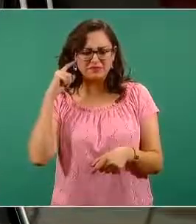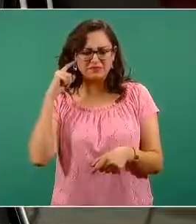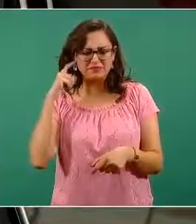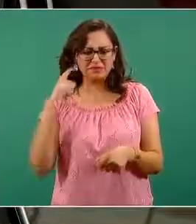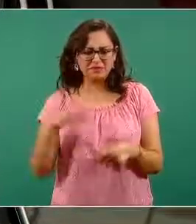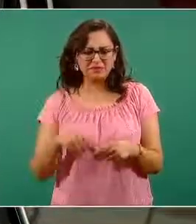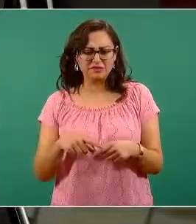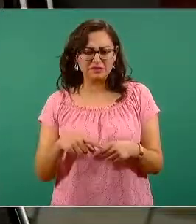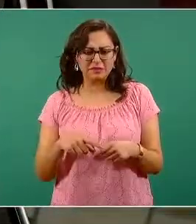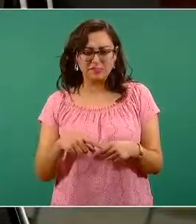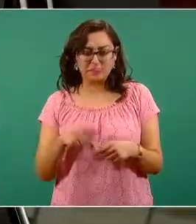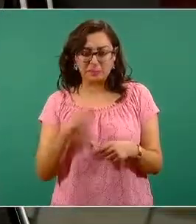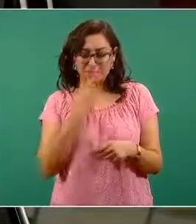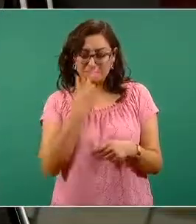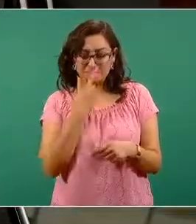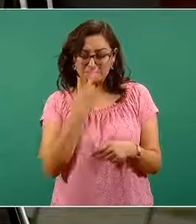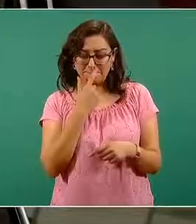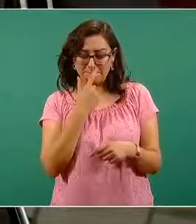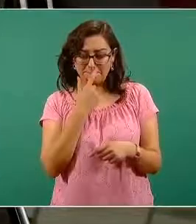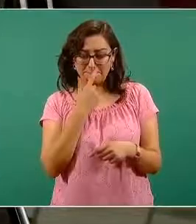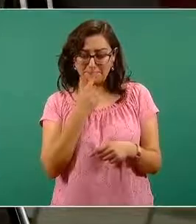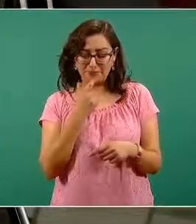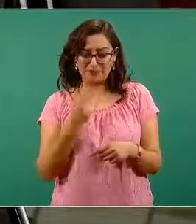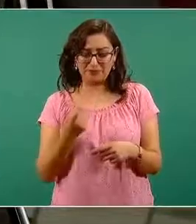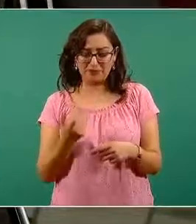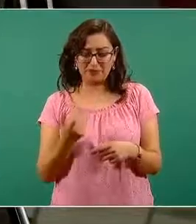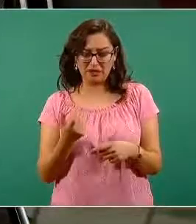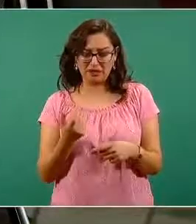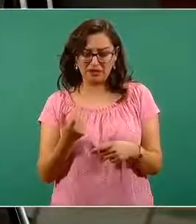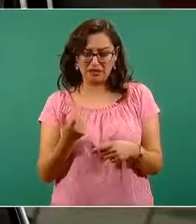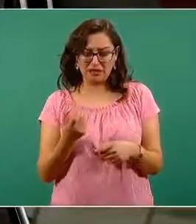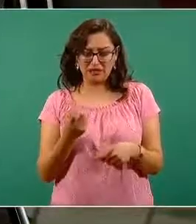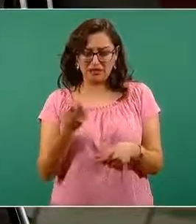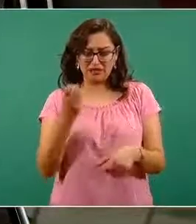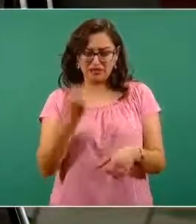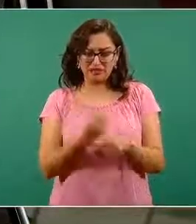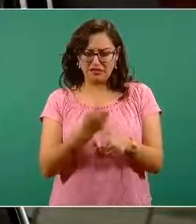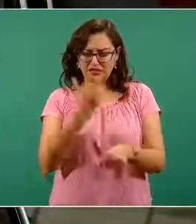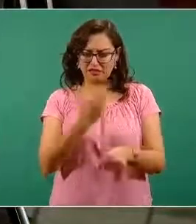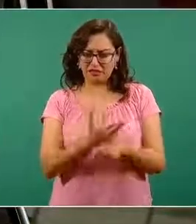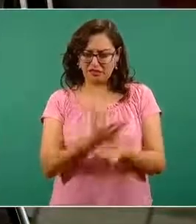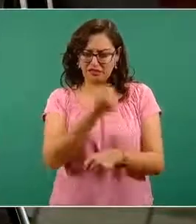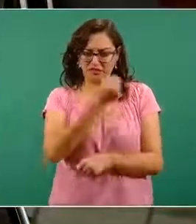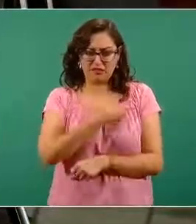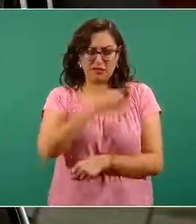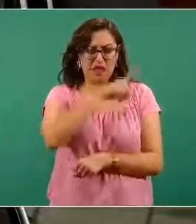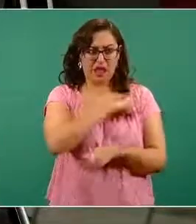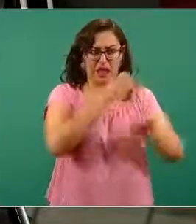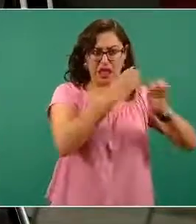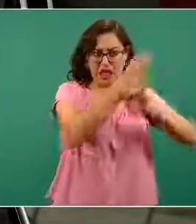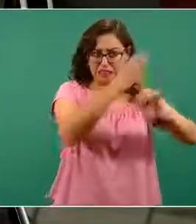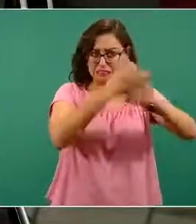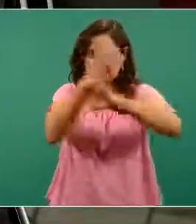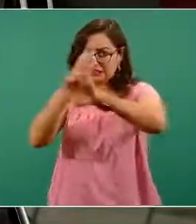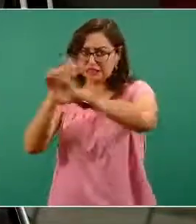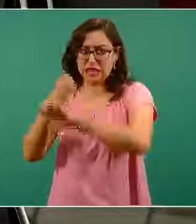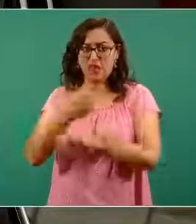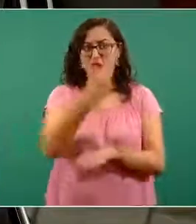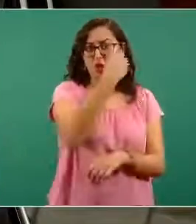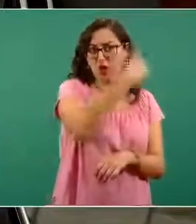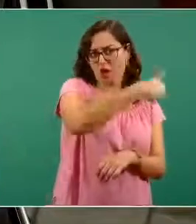es autónomo en tomar sus decisiones,